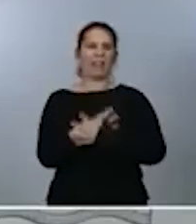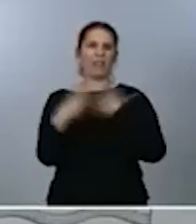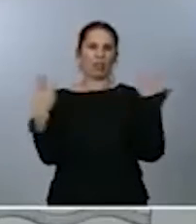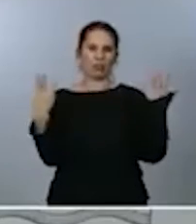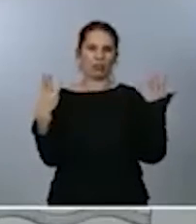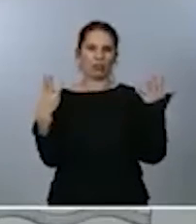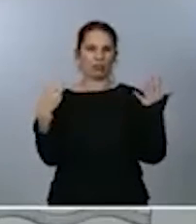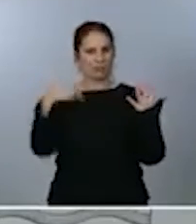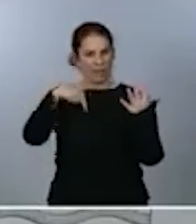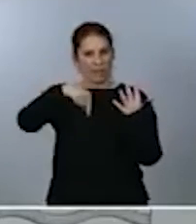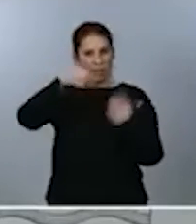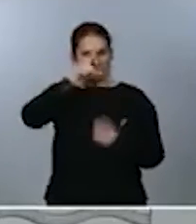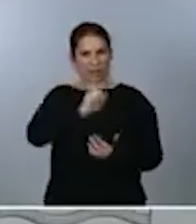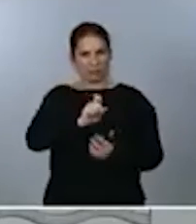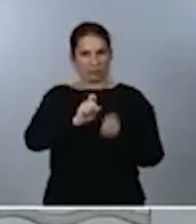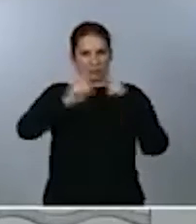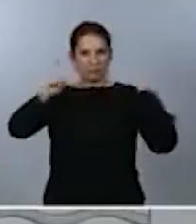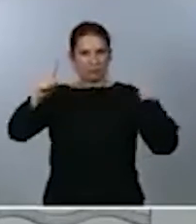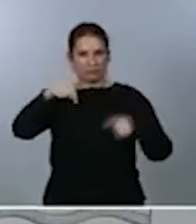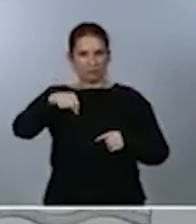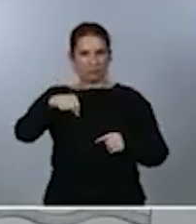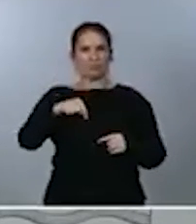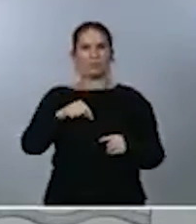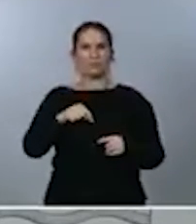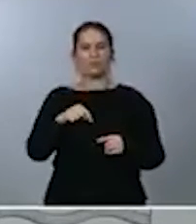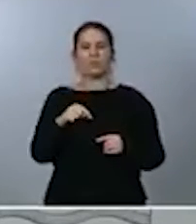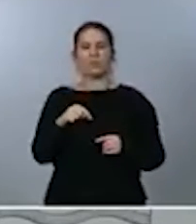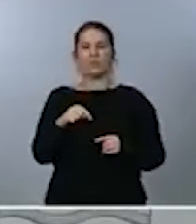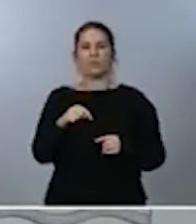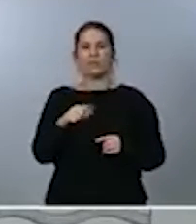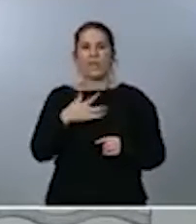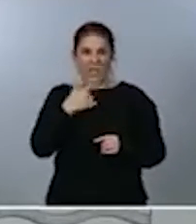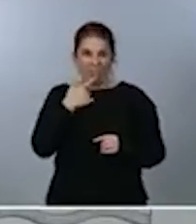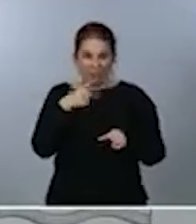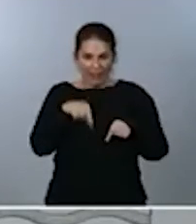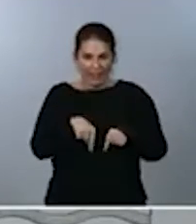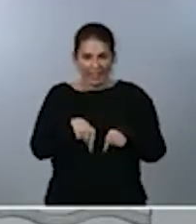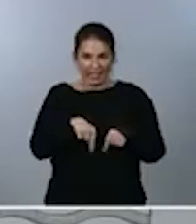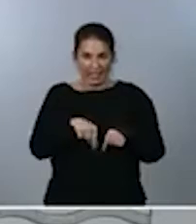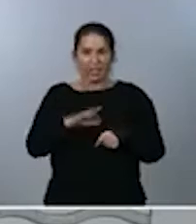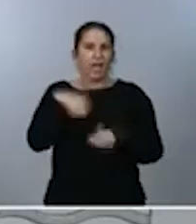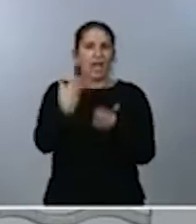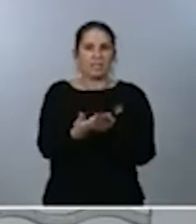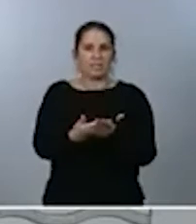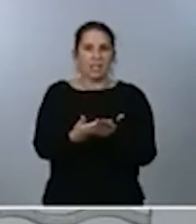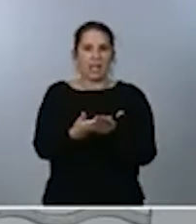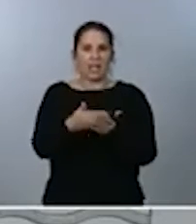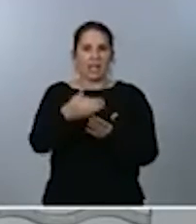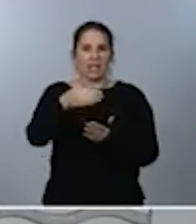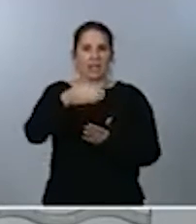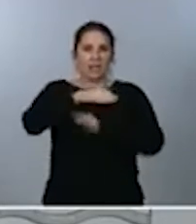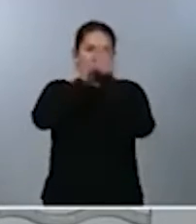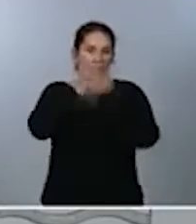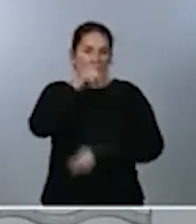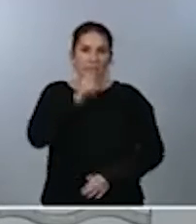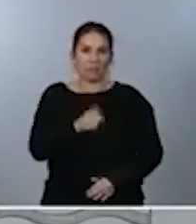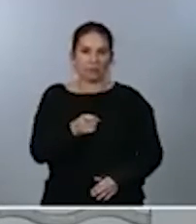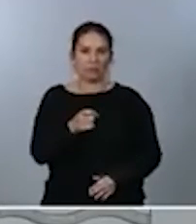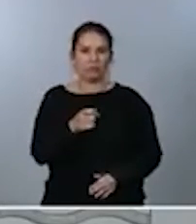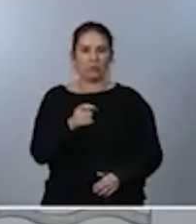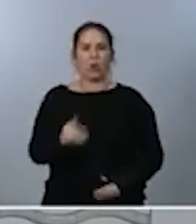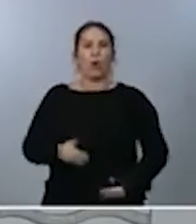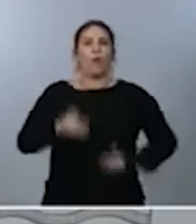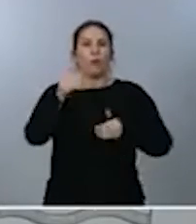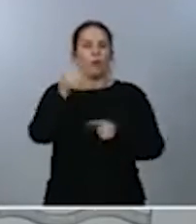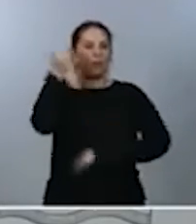ejercicio presupuestario, es decir, de aquí a final de año y con la prórroga presupuestaria nos permite que esas